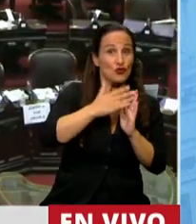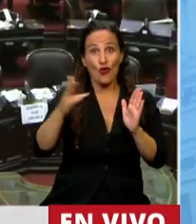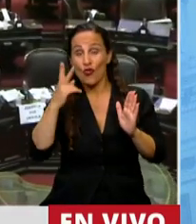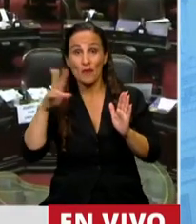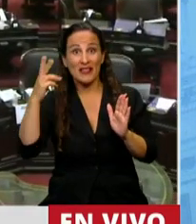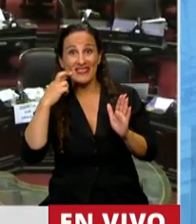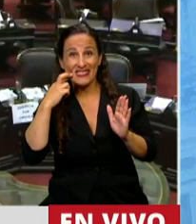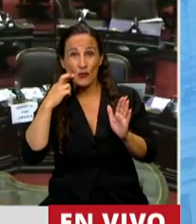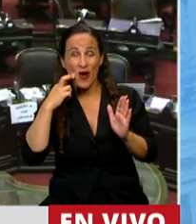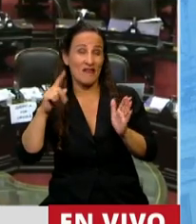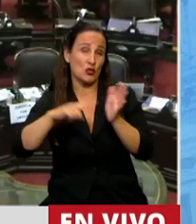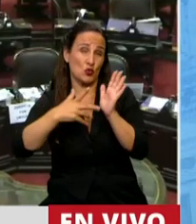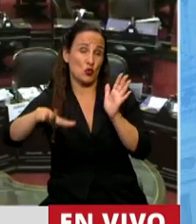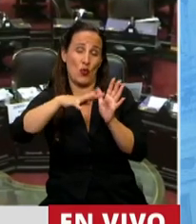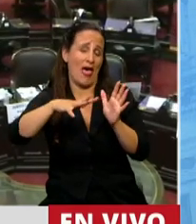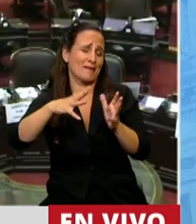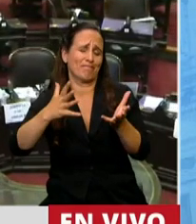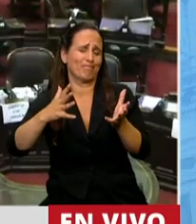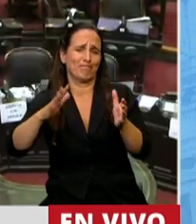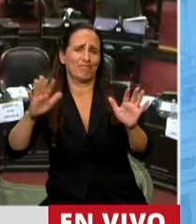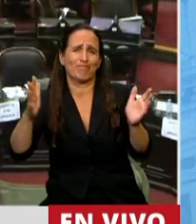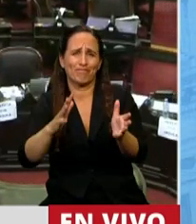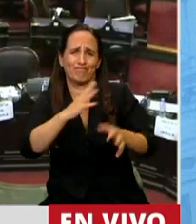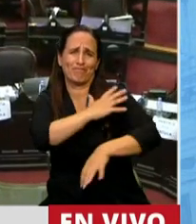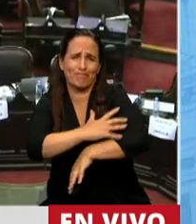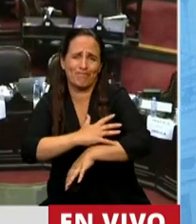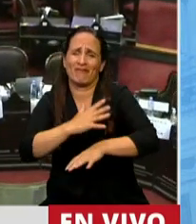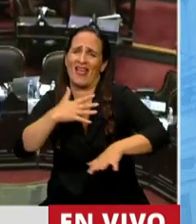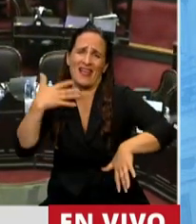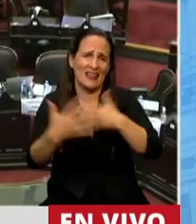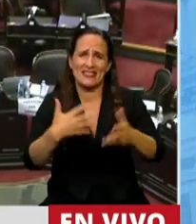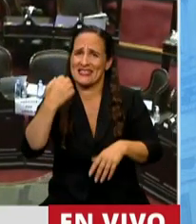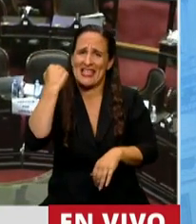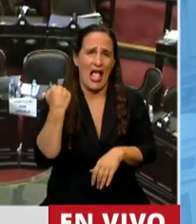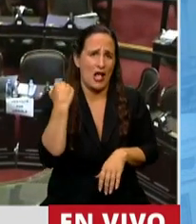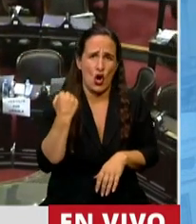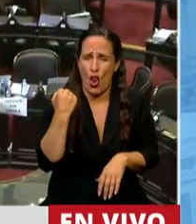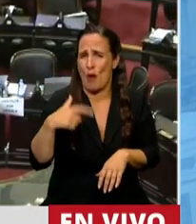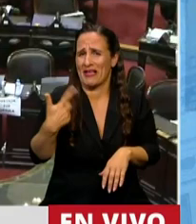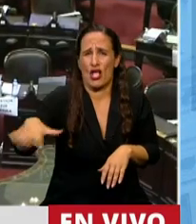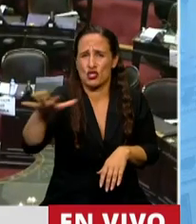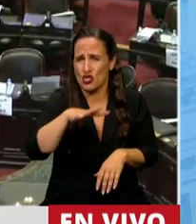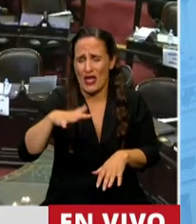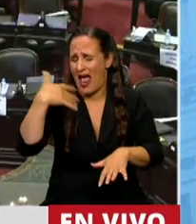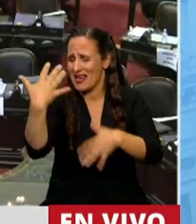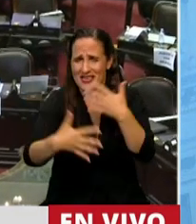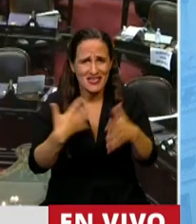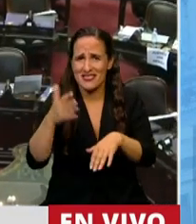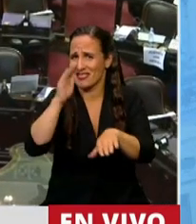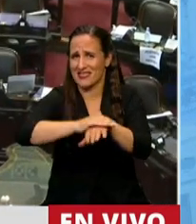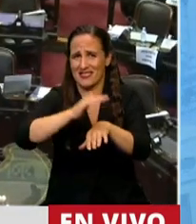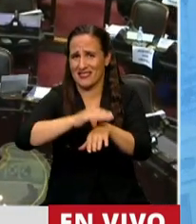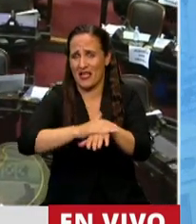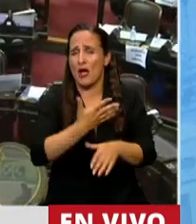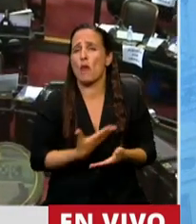empobreció rotundamente fruto de una fenomenal crisis económica y social generada por el